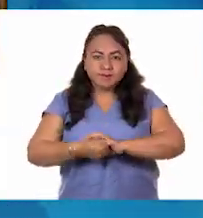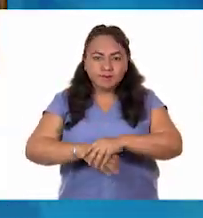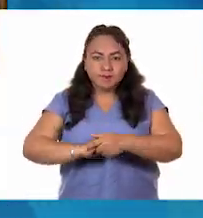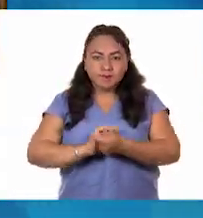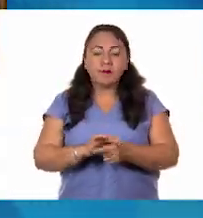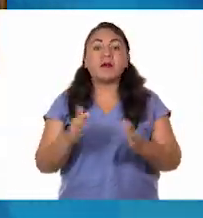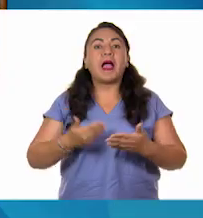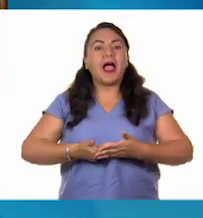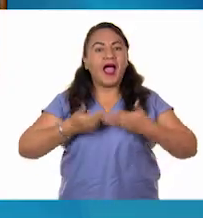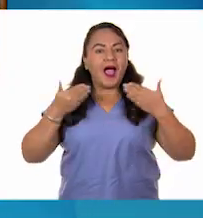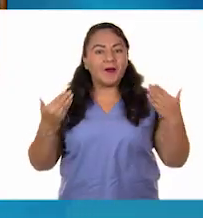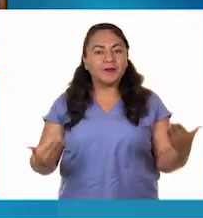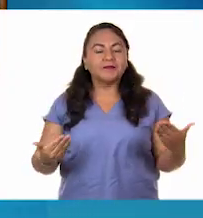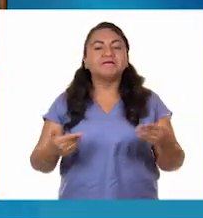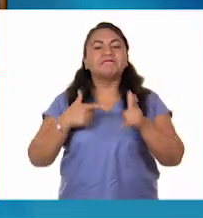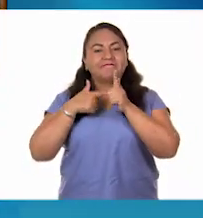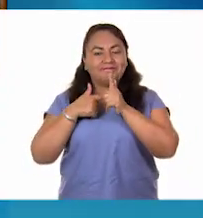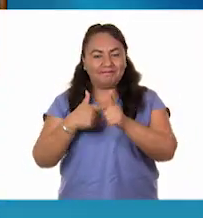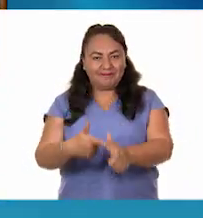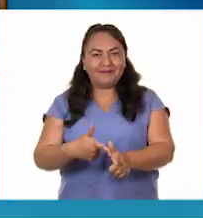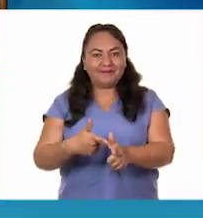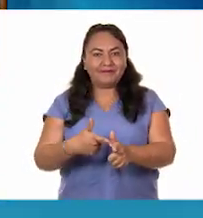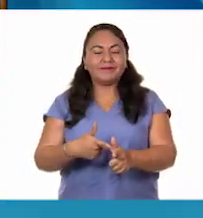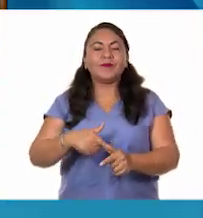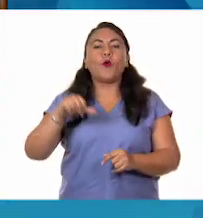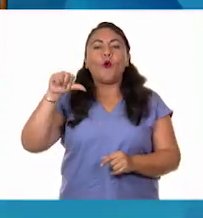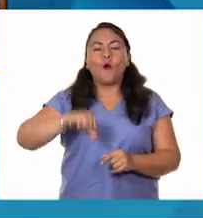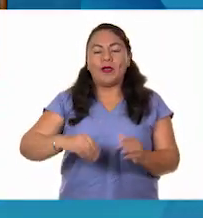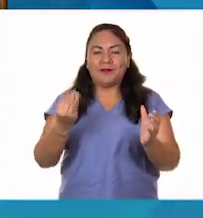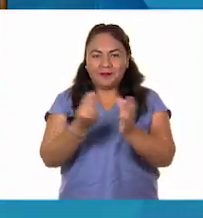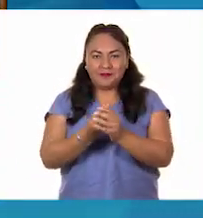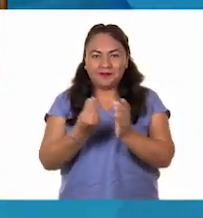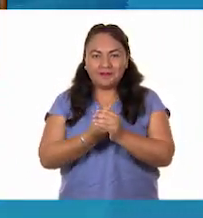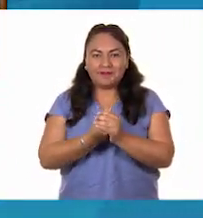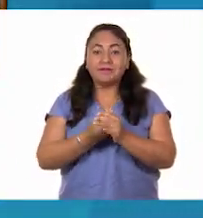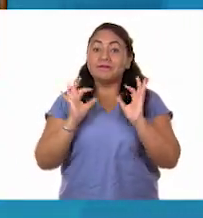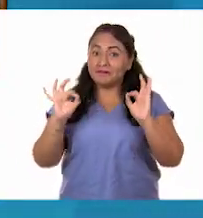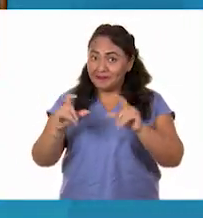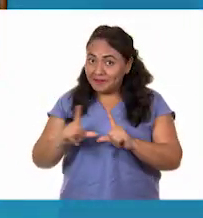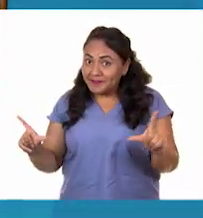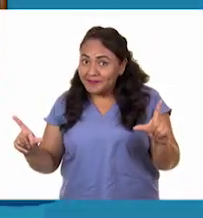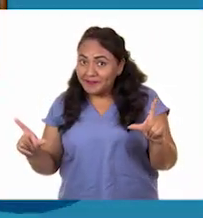Ahora es momento de seguir con el programa de hoy.